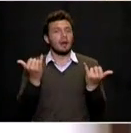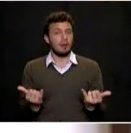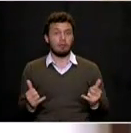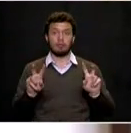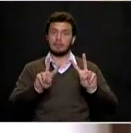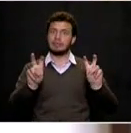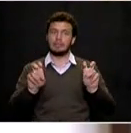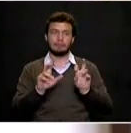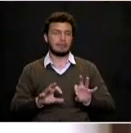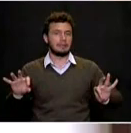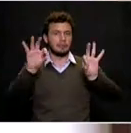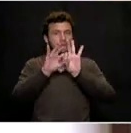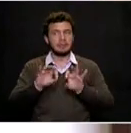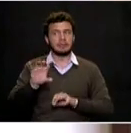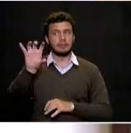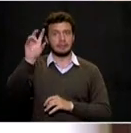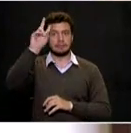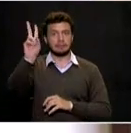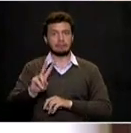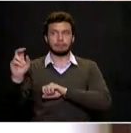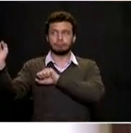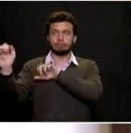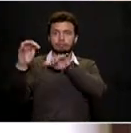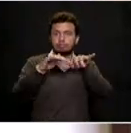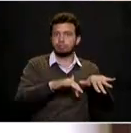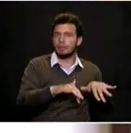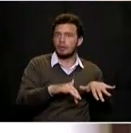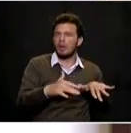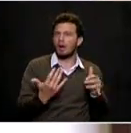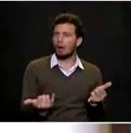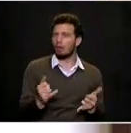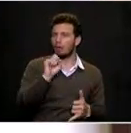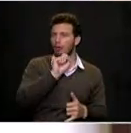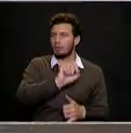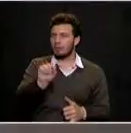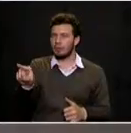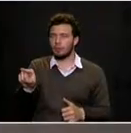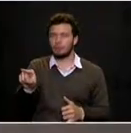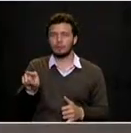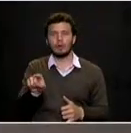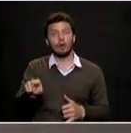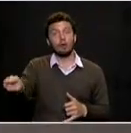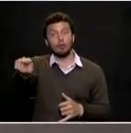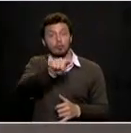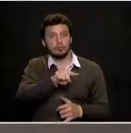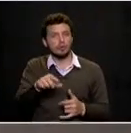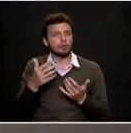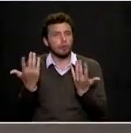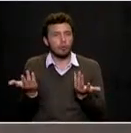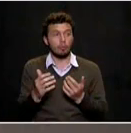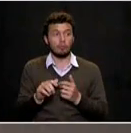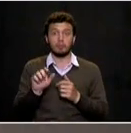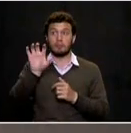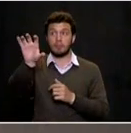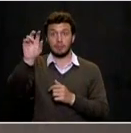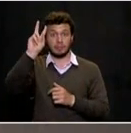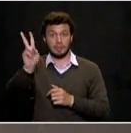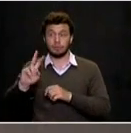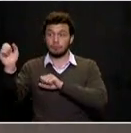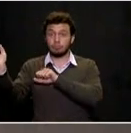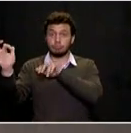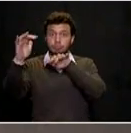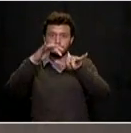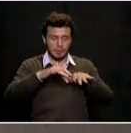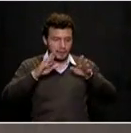que es la migración venezolana. La pregunta es cómo seguirá atendiendo la migración venezolana sin que eso